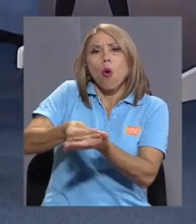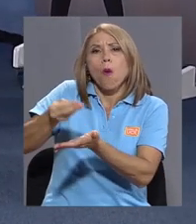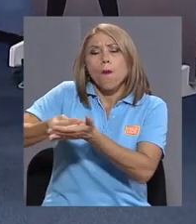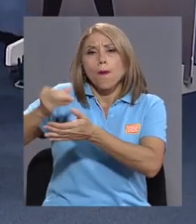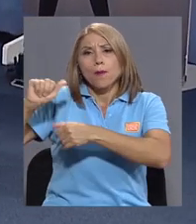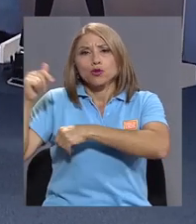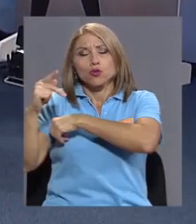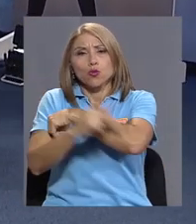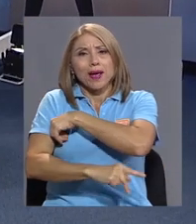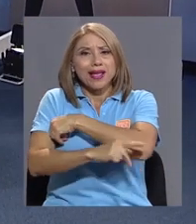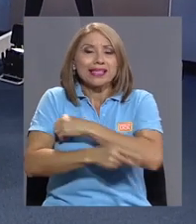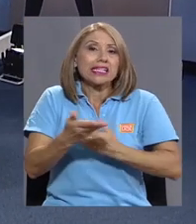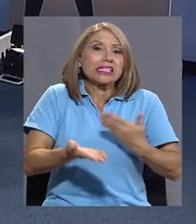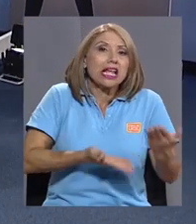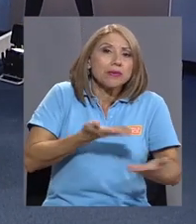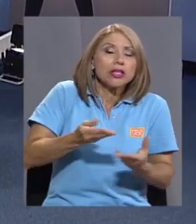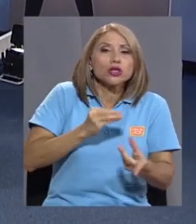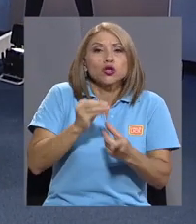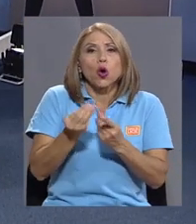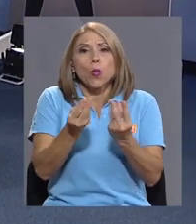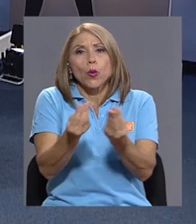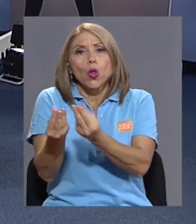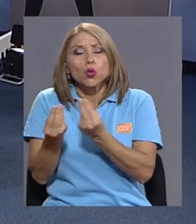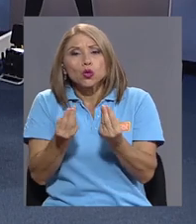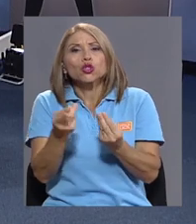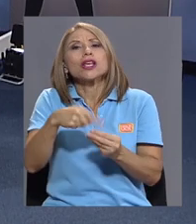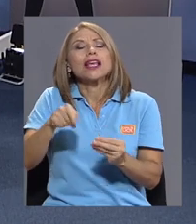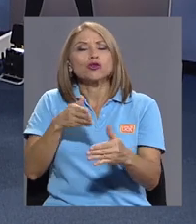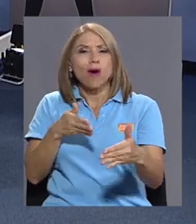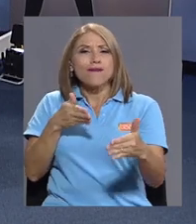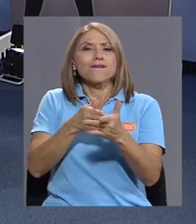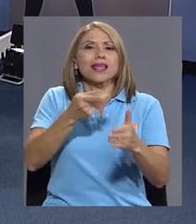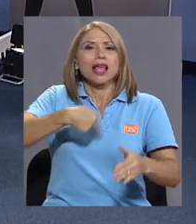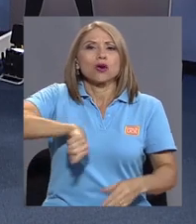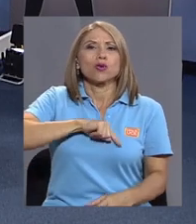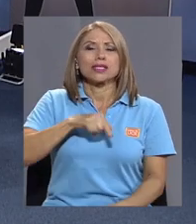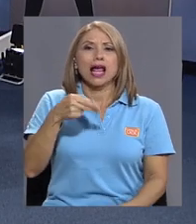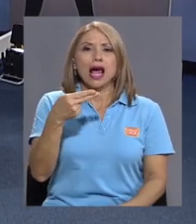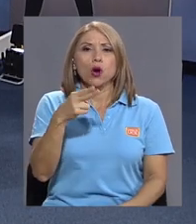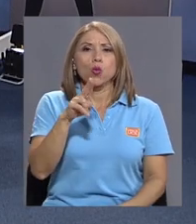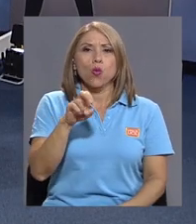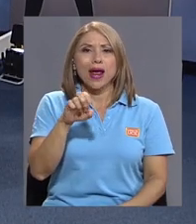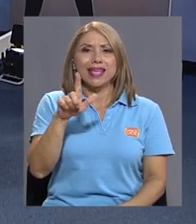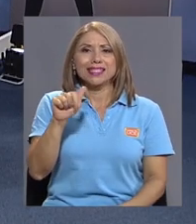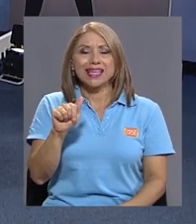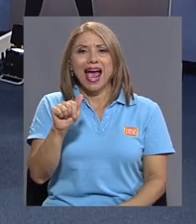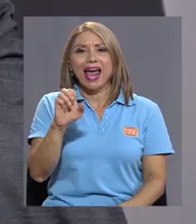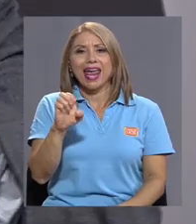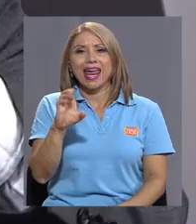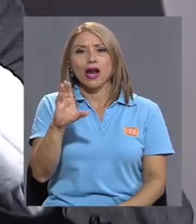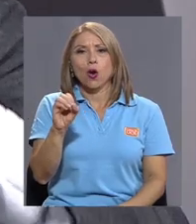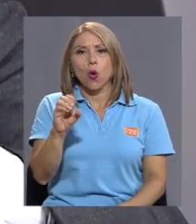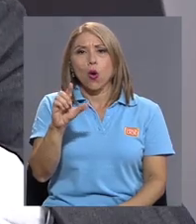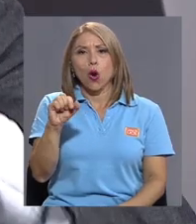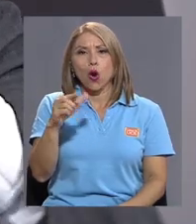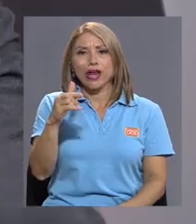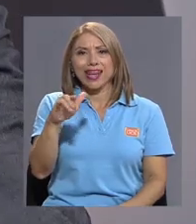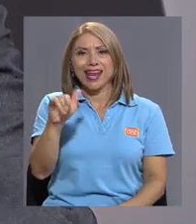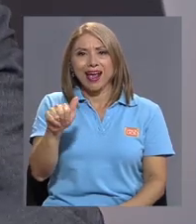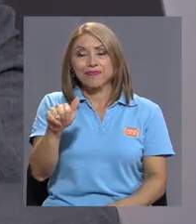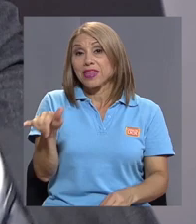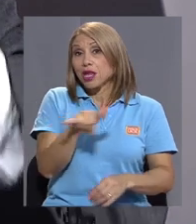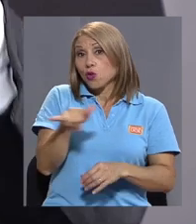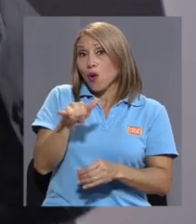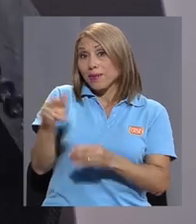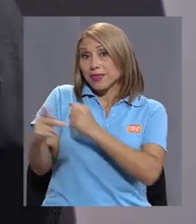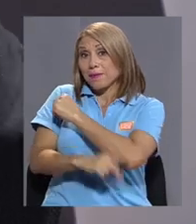importamos, tanto servicios como productos terminados, que afectan nuestra huella ecológica. Igualmente, los países desarrollados que importan nuestros